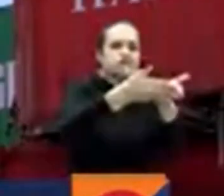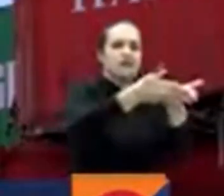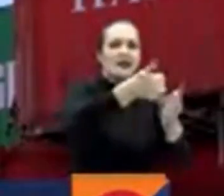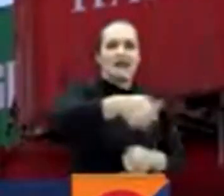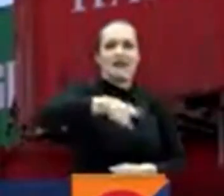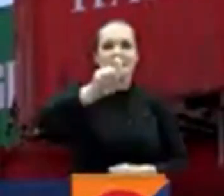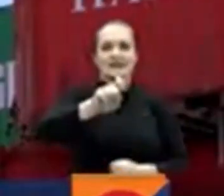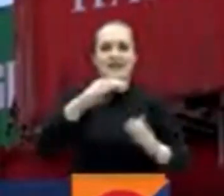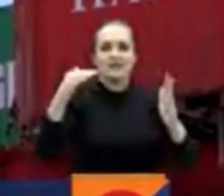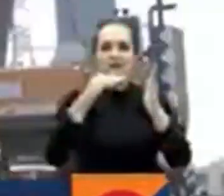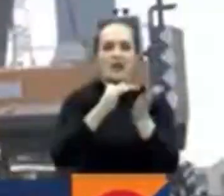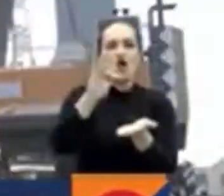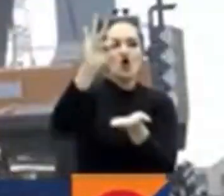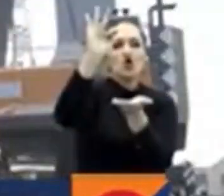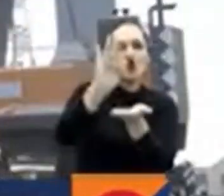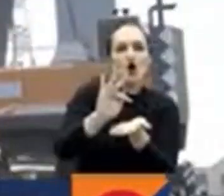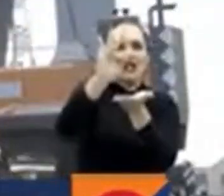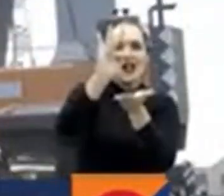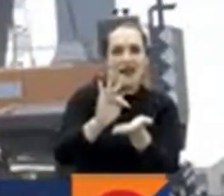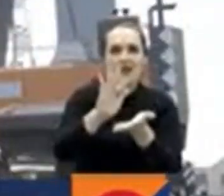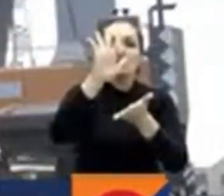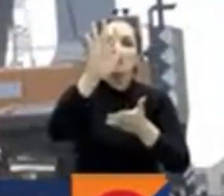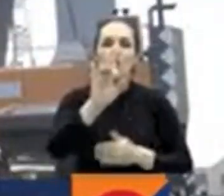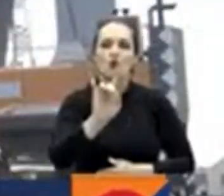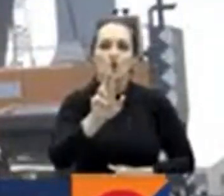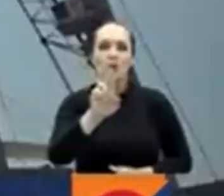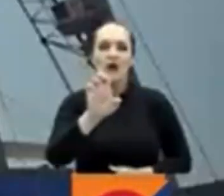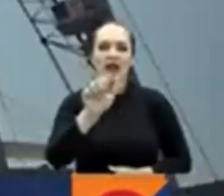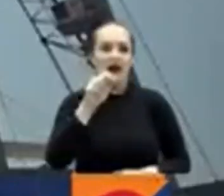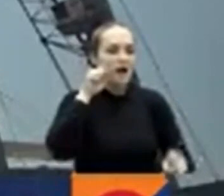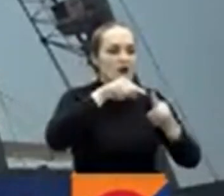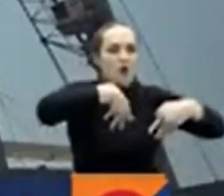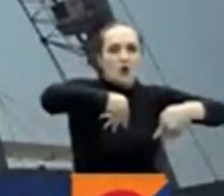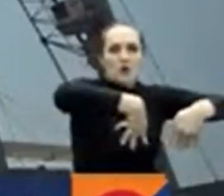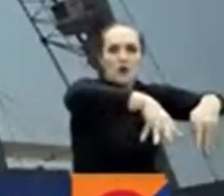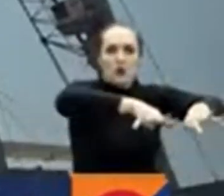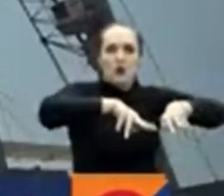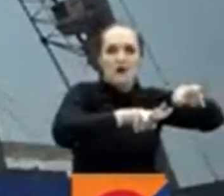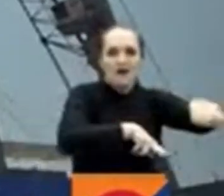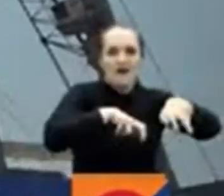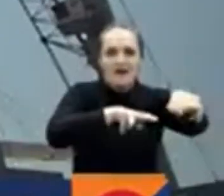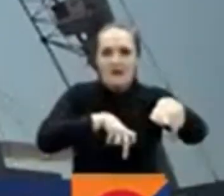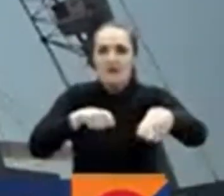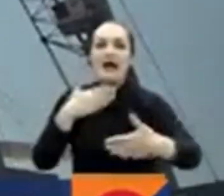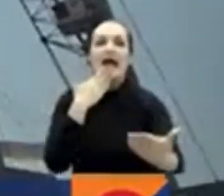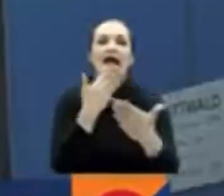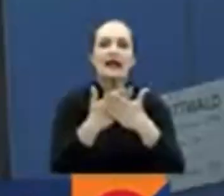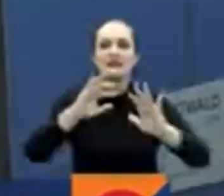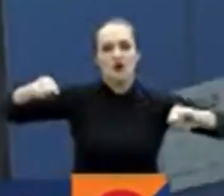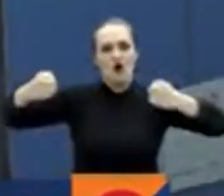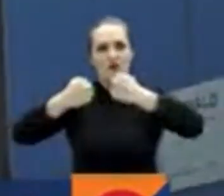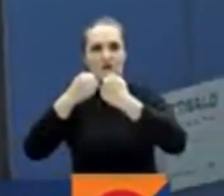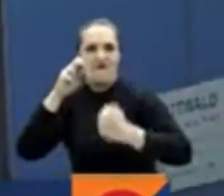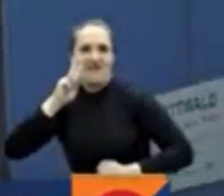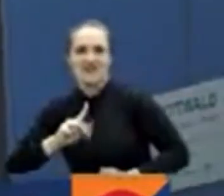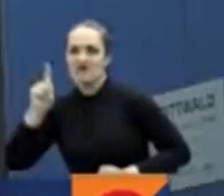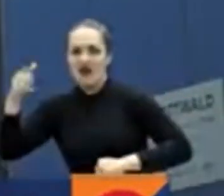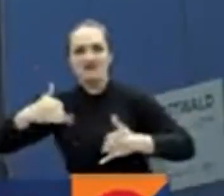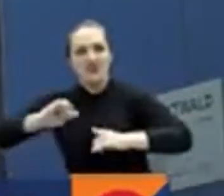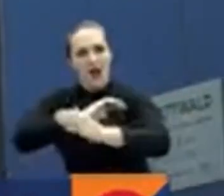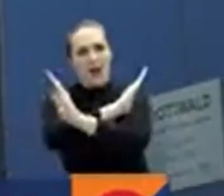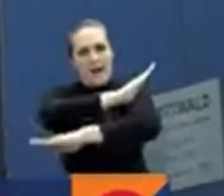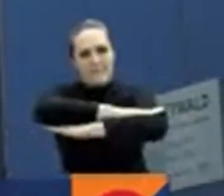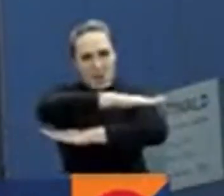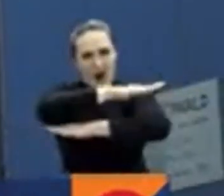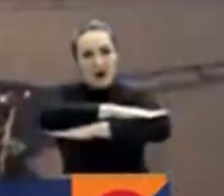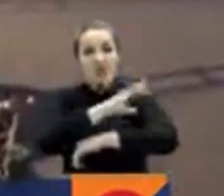proveniente de Venezuela gracias a la reapertura de las regulaciones comerciales. Con esta información avaluada en 600